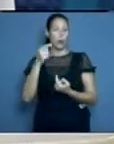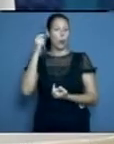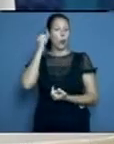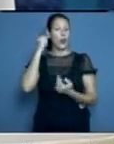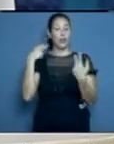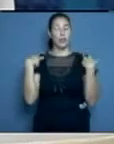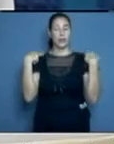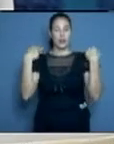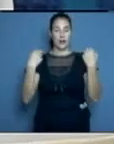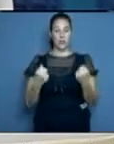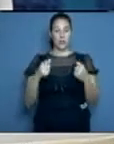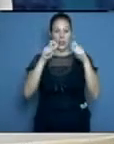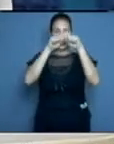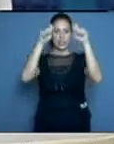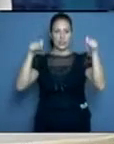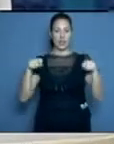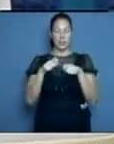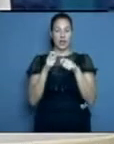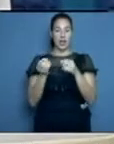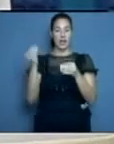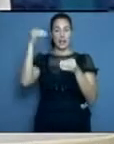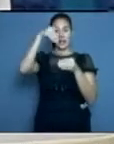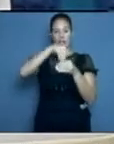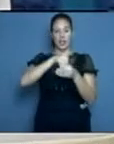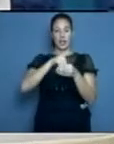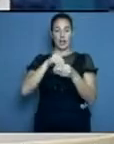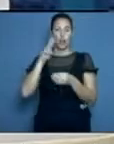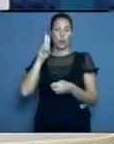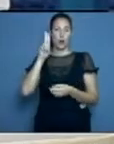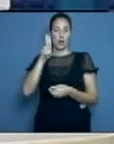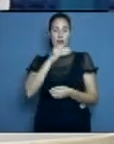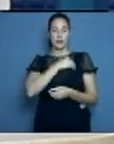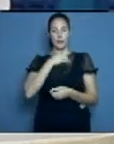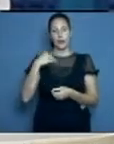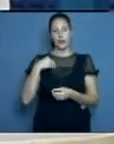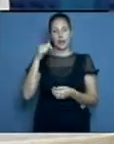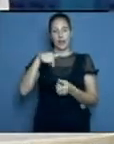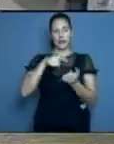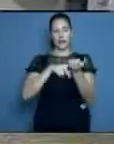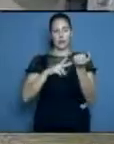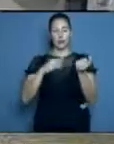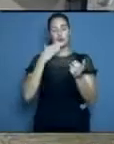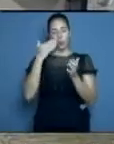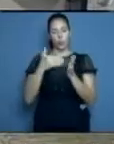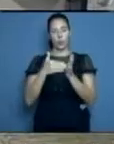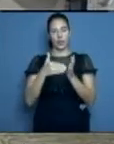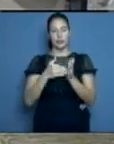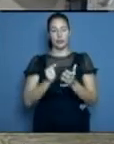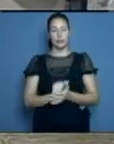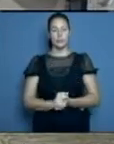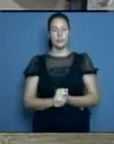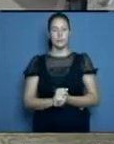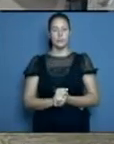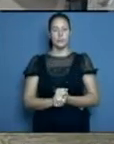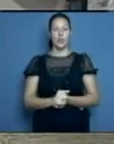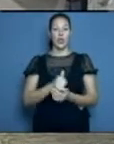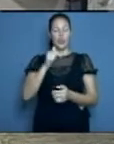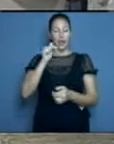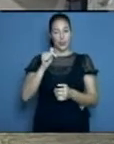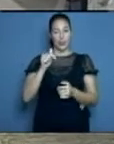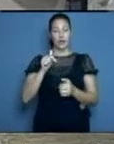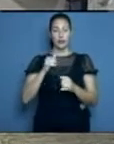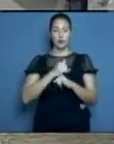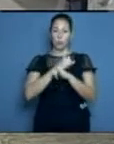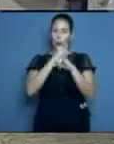del sistema integrado de urgencia médica en la provincia. Buenas tardes. Buenas tardes. Bueno, estaremos a lo largo de la emisión